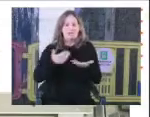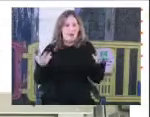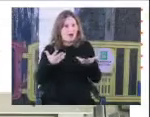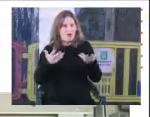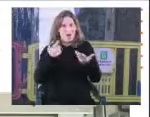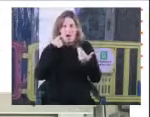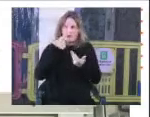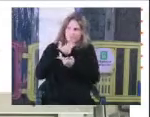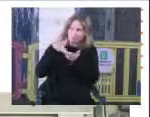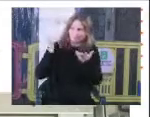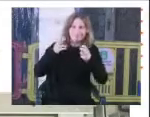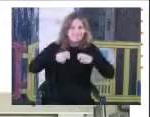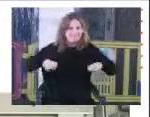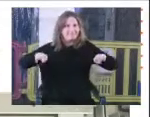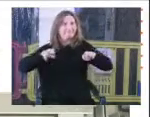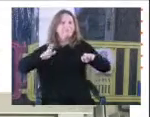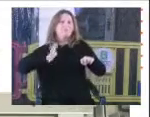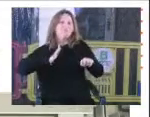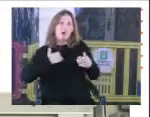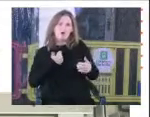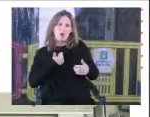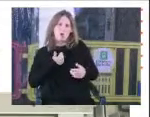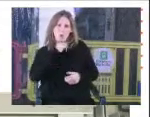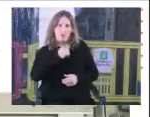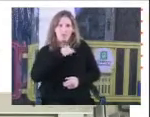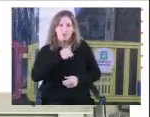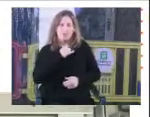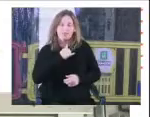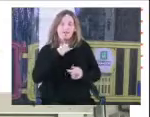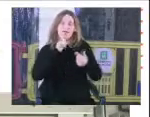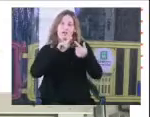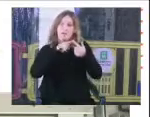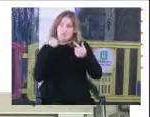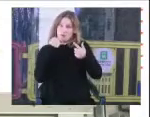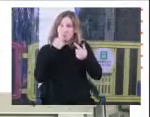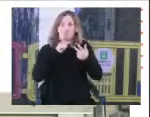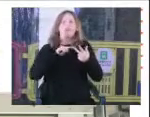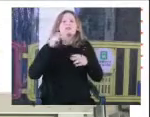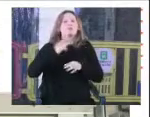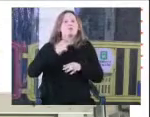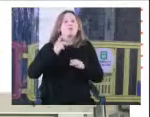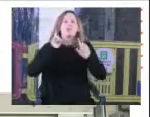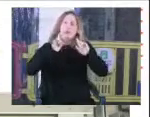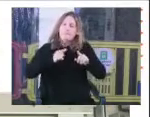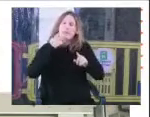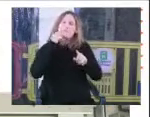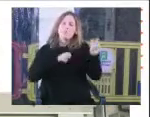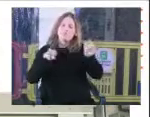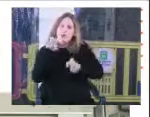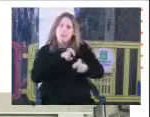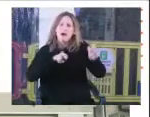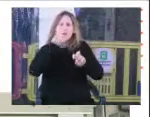también hay que combatirla desde la narrativa femenina. punto número uno, y segundo, que también la búsqueda de